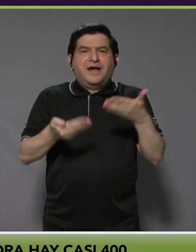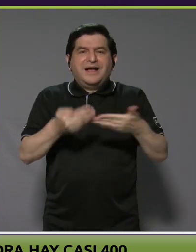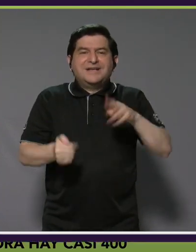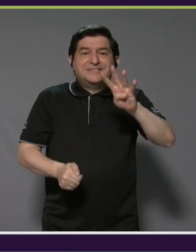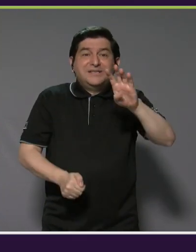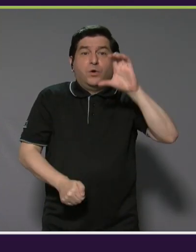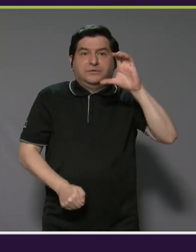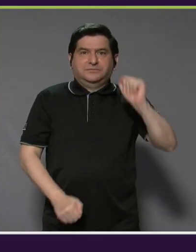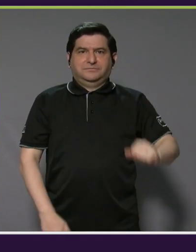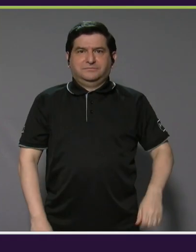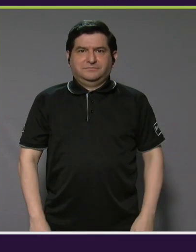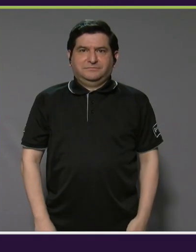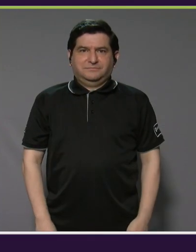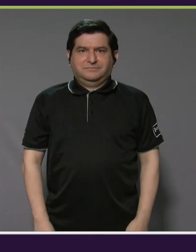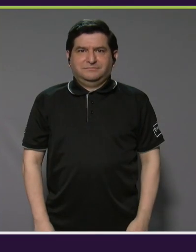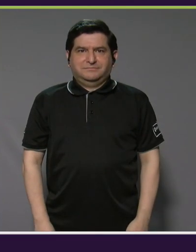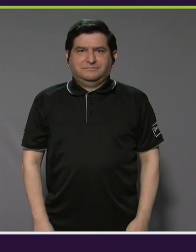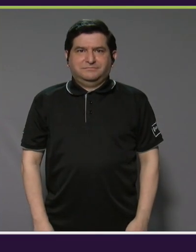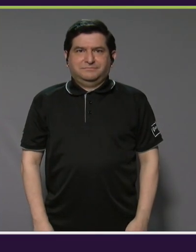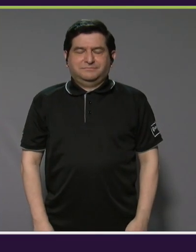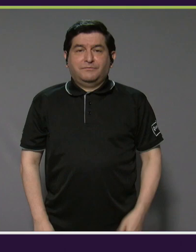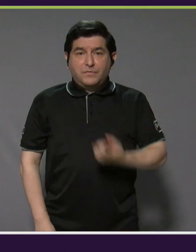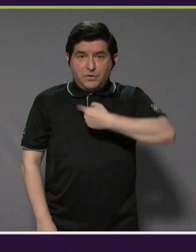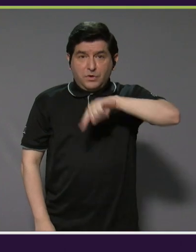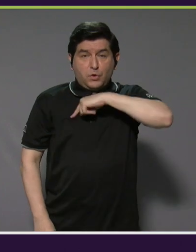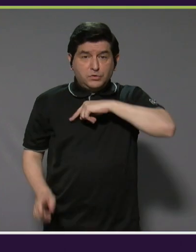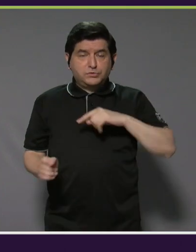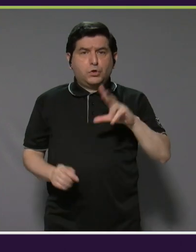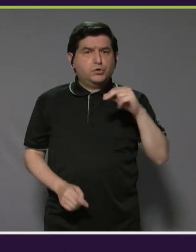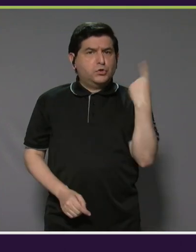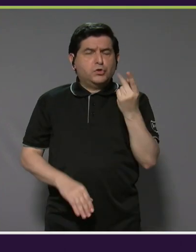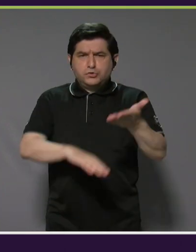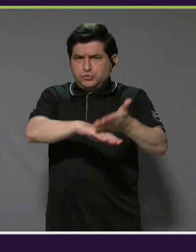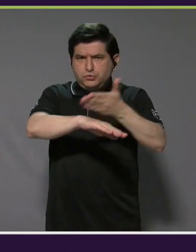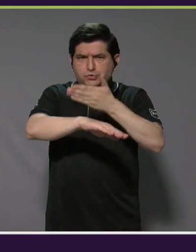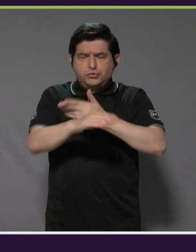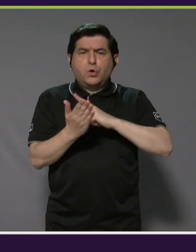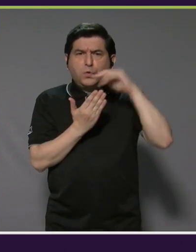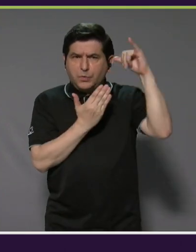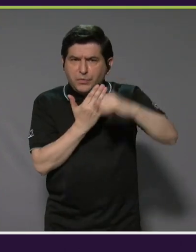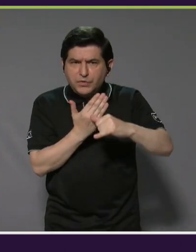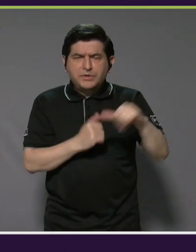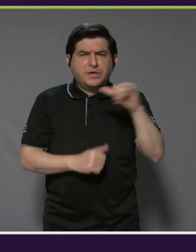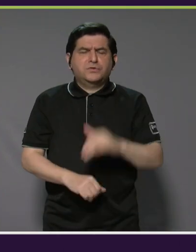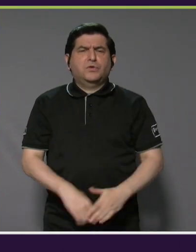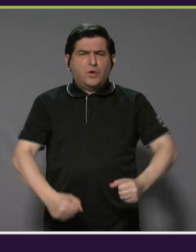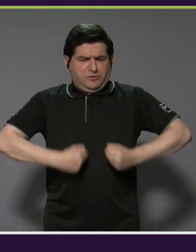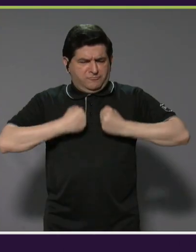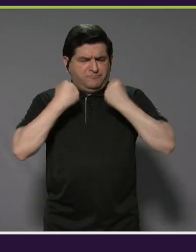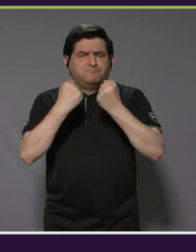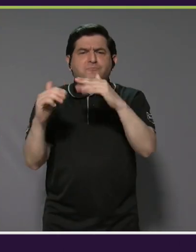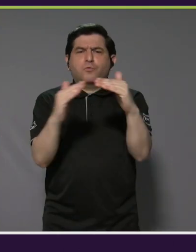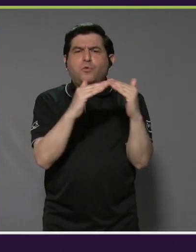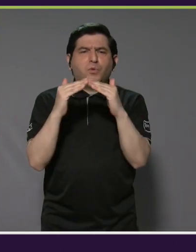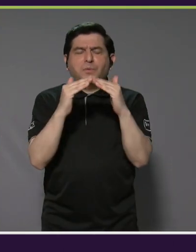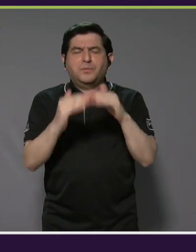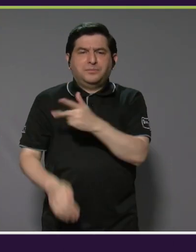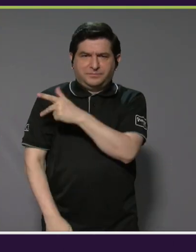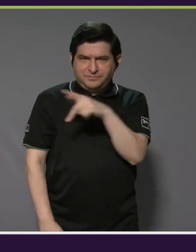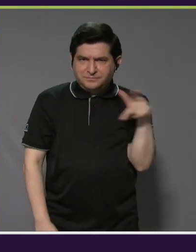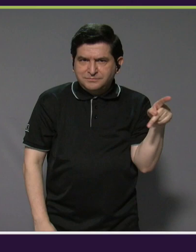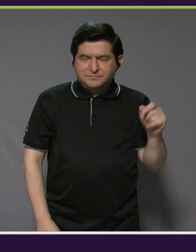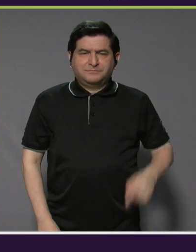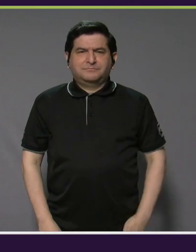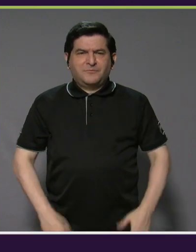400. Nosotros podemos ir no solo mejorando este tipo de proyectos, sino también estamos fortaleciendo a la comunidad de Punta Arenas,